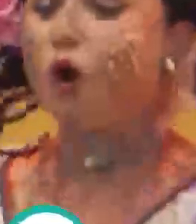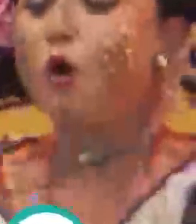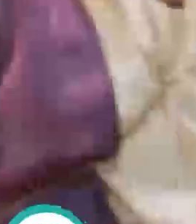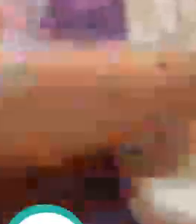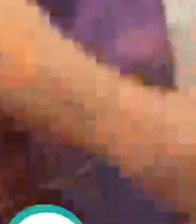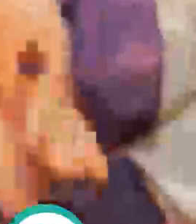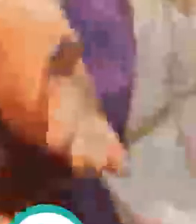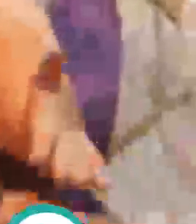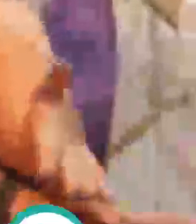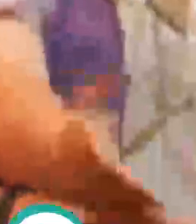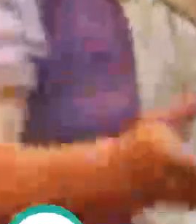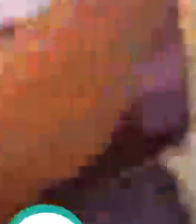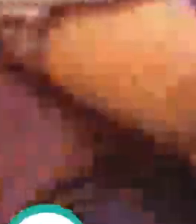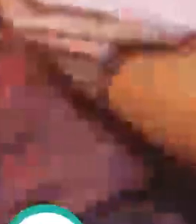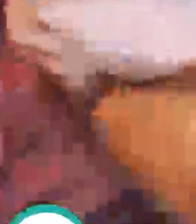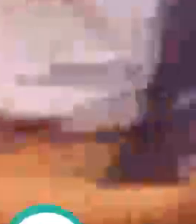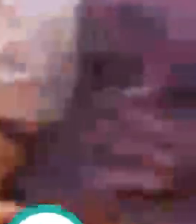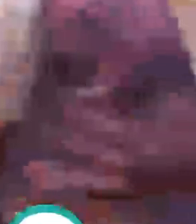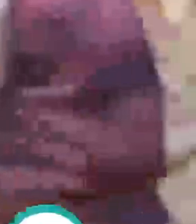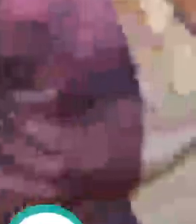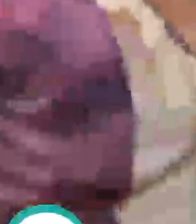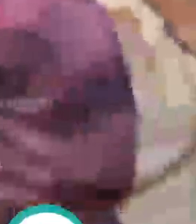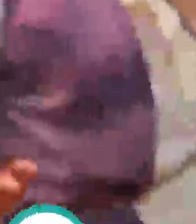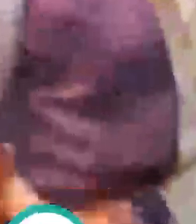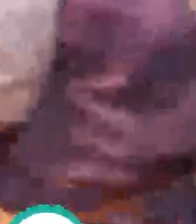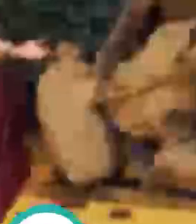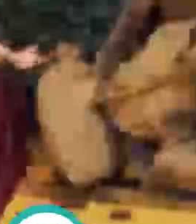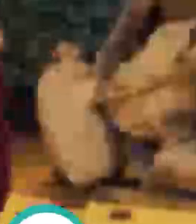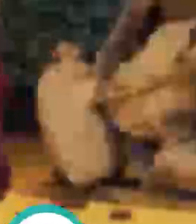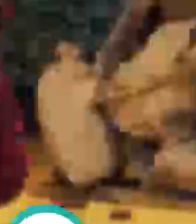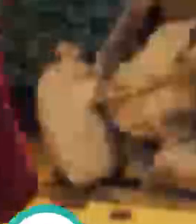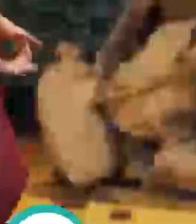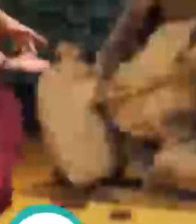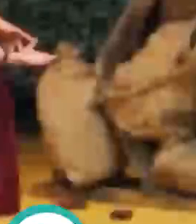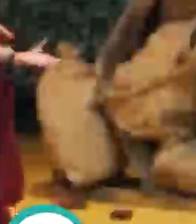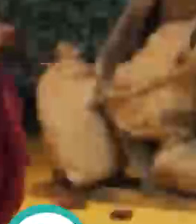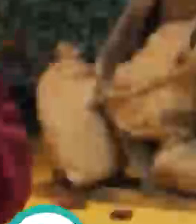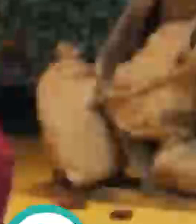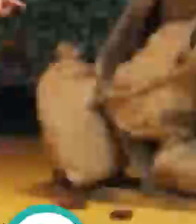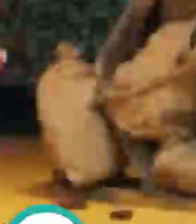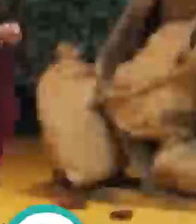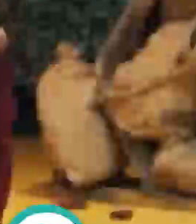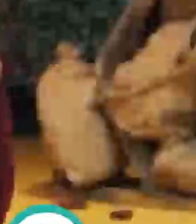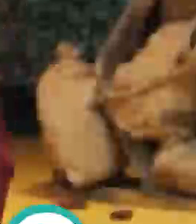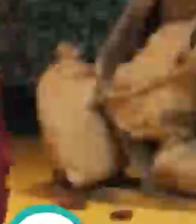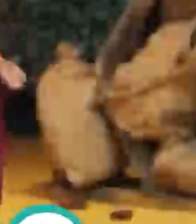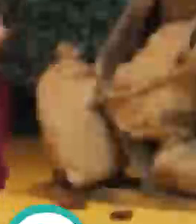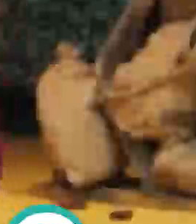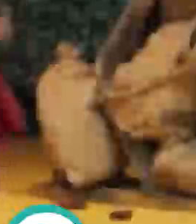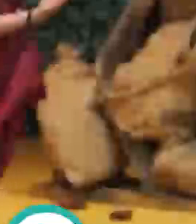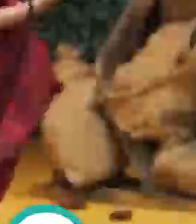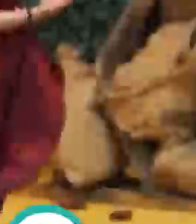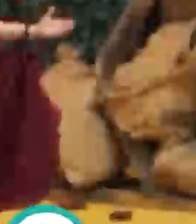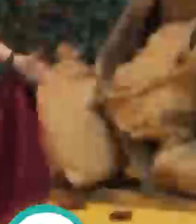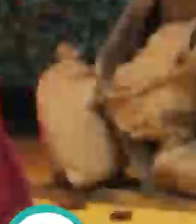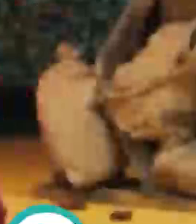por esa amiga, por ese amigo porque esta dura batalla hoy quiero